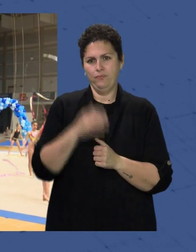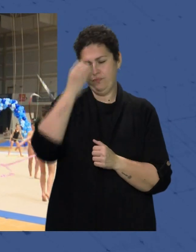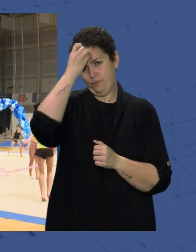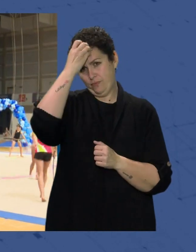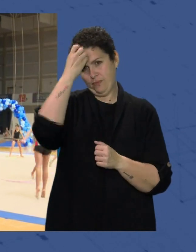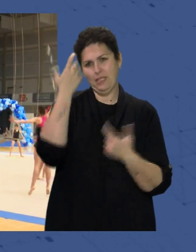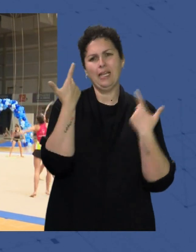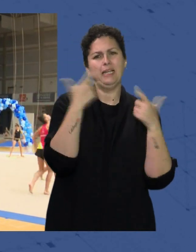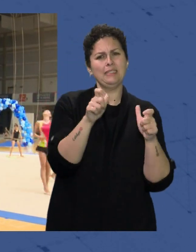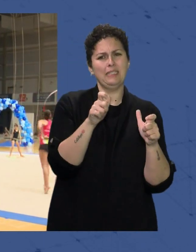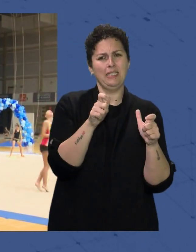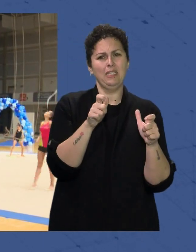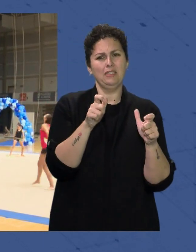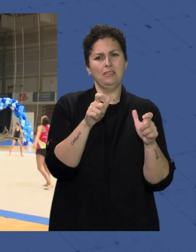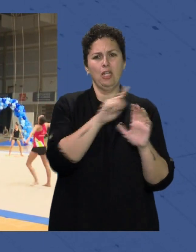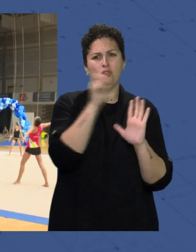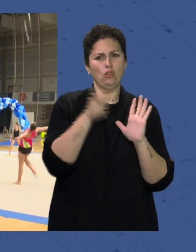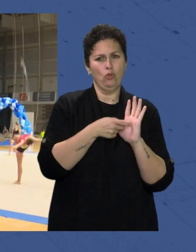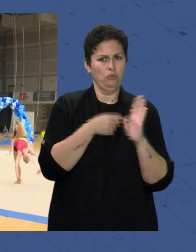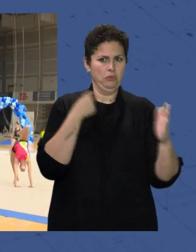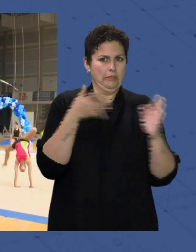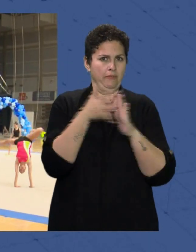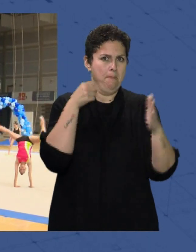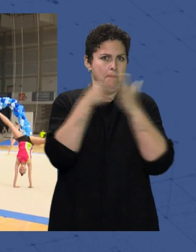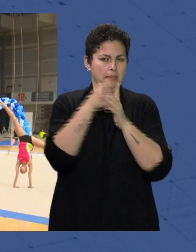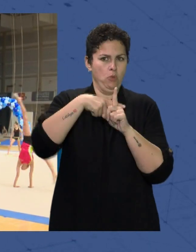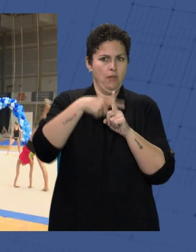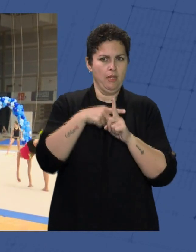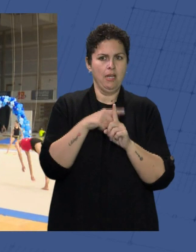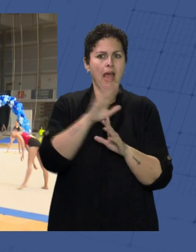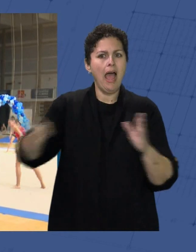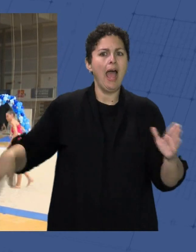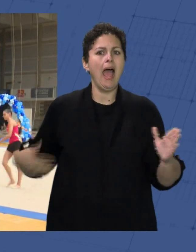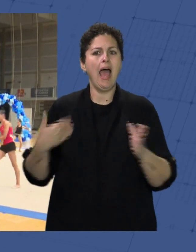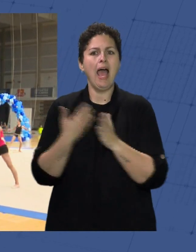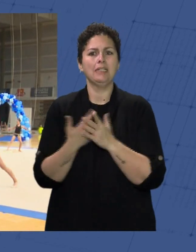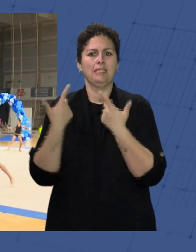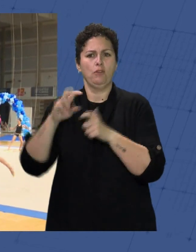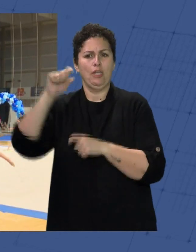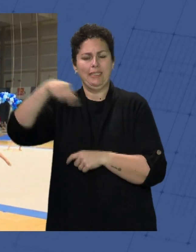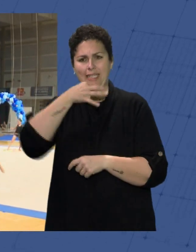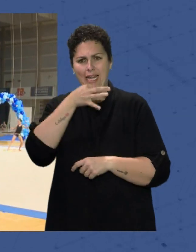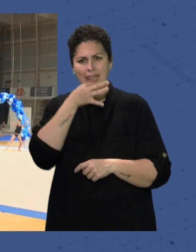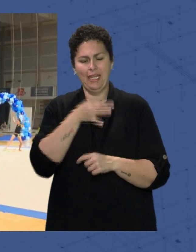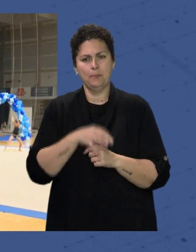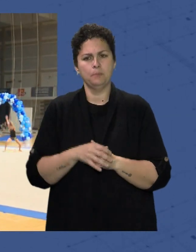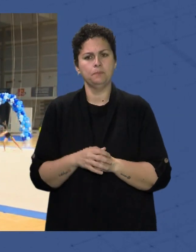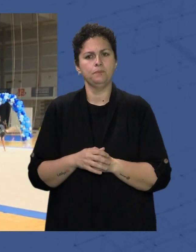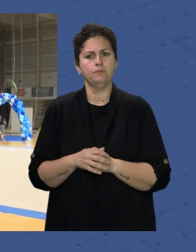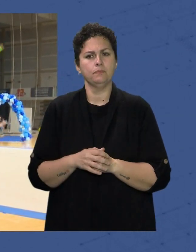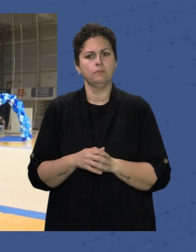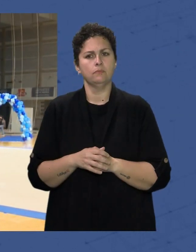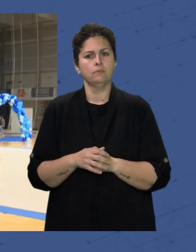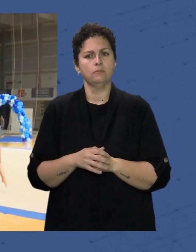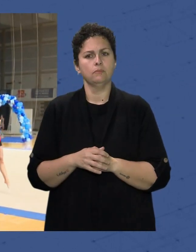Las participantes Son desde categoría absoluto Que es lo máximo Que hay a estos niveles Hasta categoría promesa Que será esta tarde Que es lo más